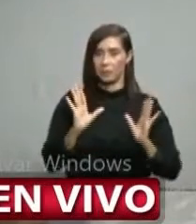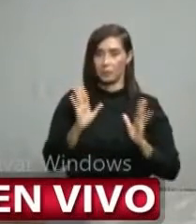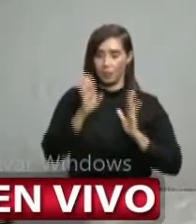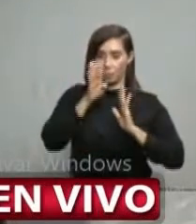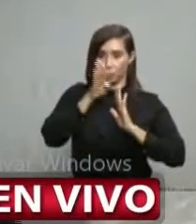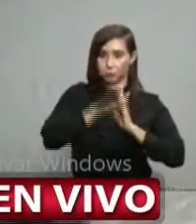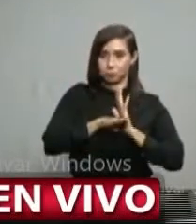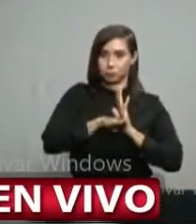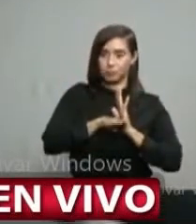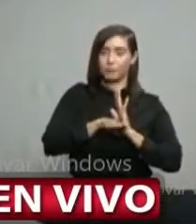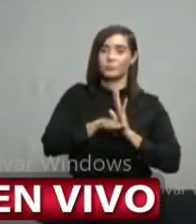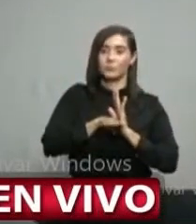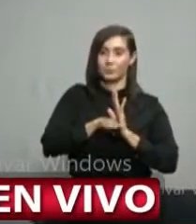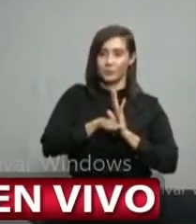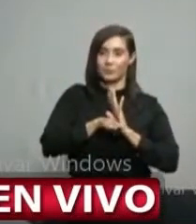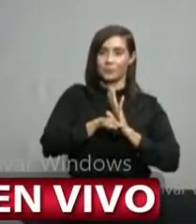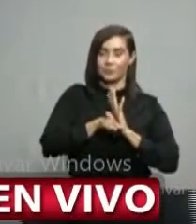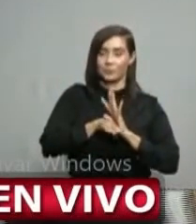9 casos.